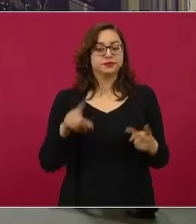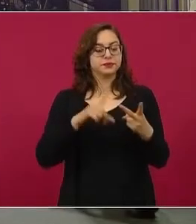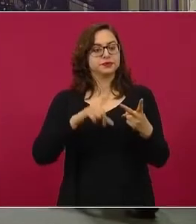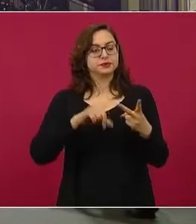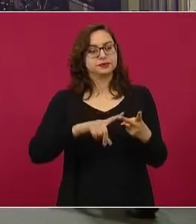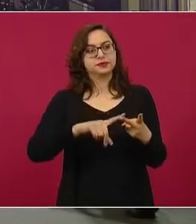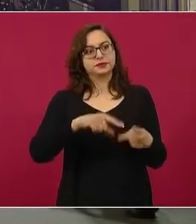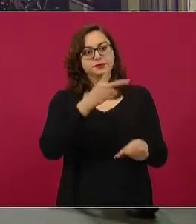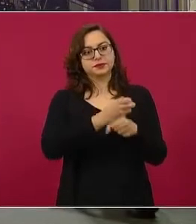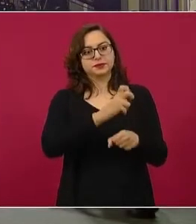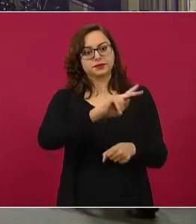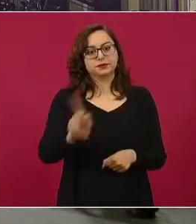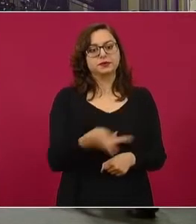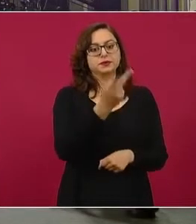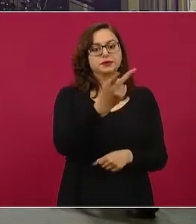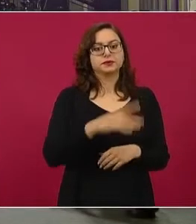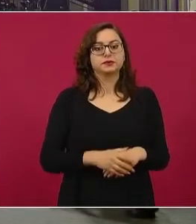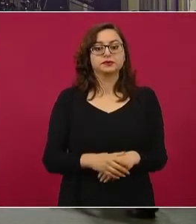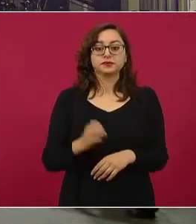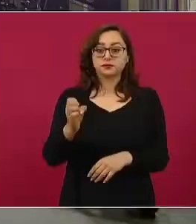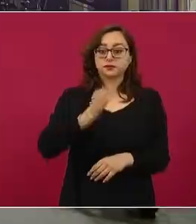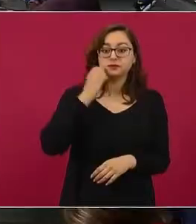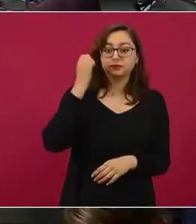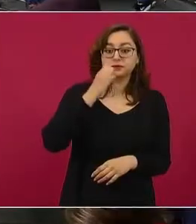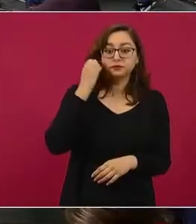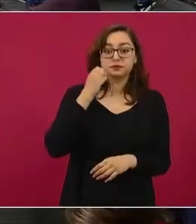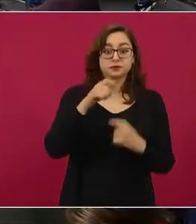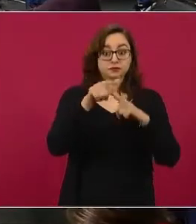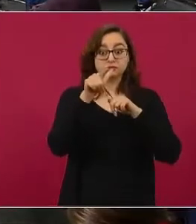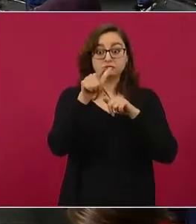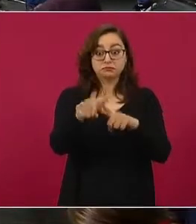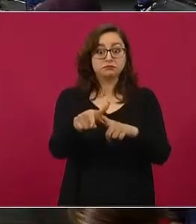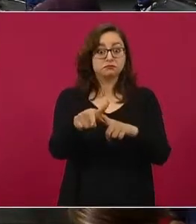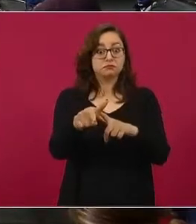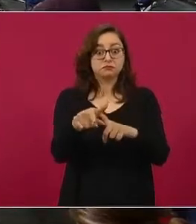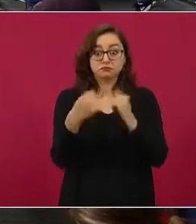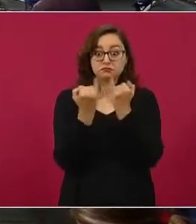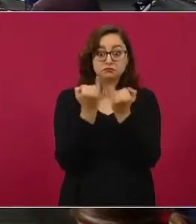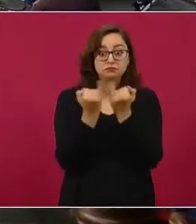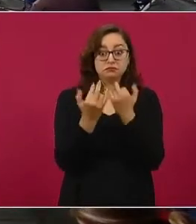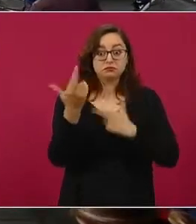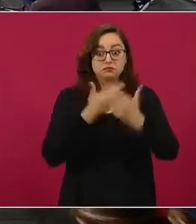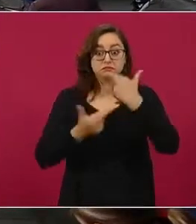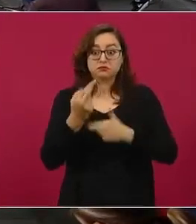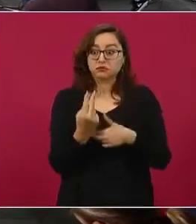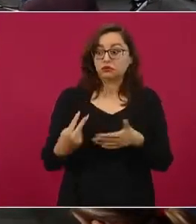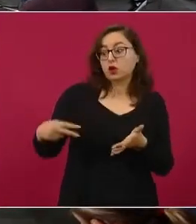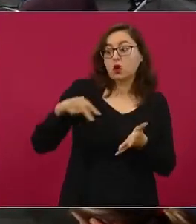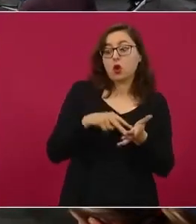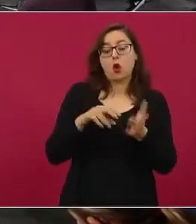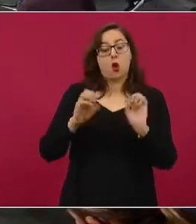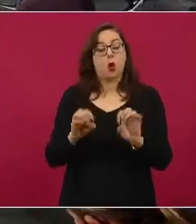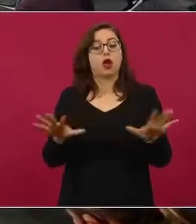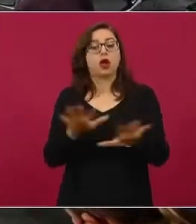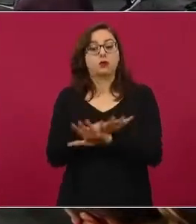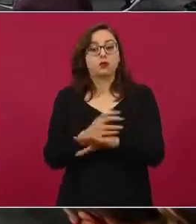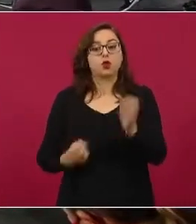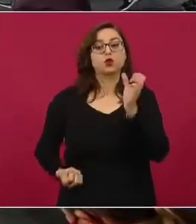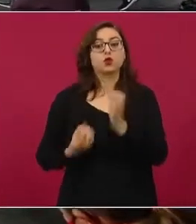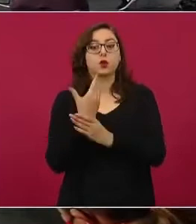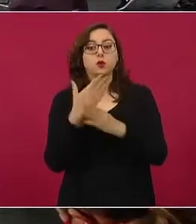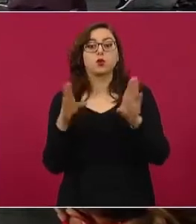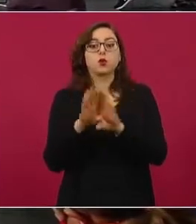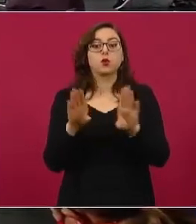sobre las clases, si el plan de regreso a clases sigue intacto, si no se va a retrasar, si se van a tomar nuevas medidas, o si se va a promover algún